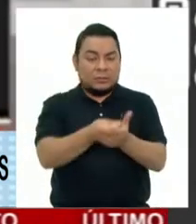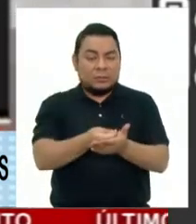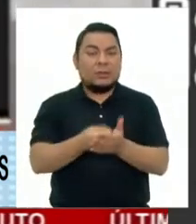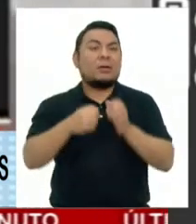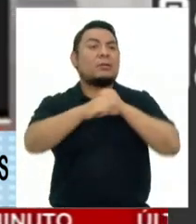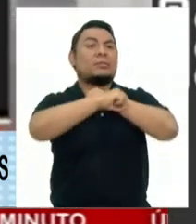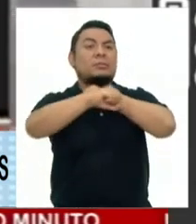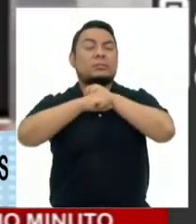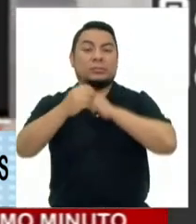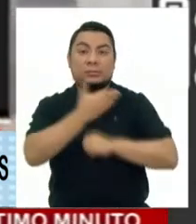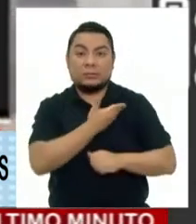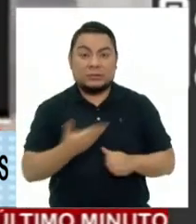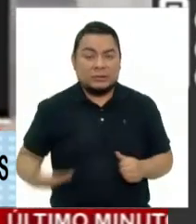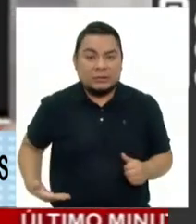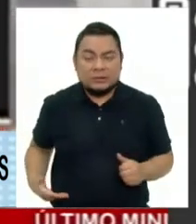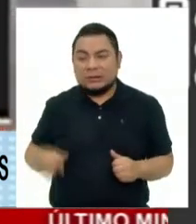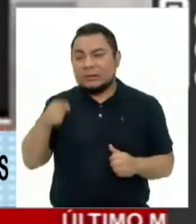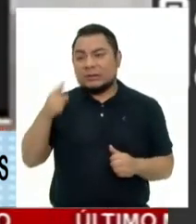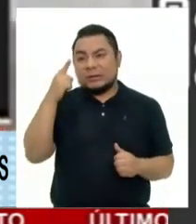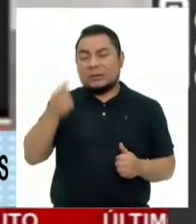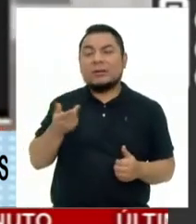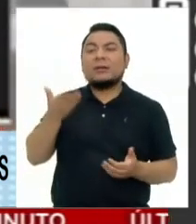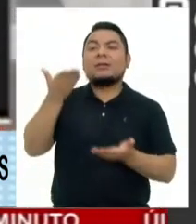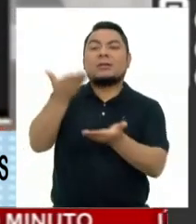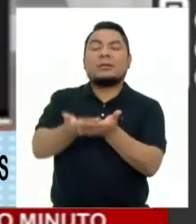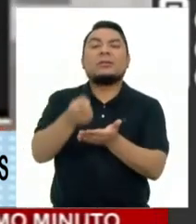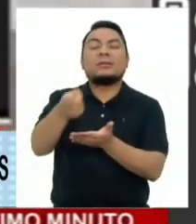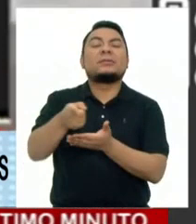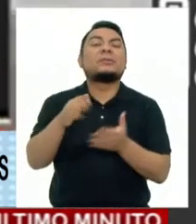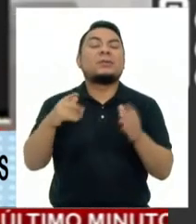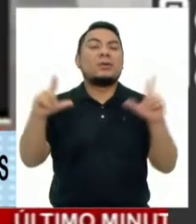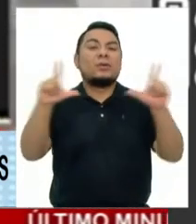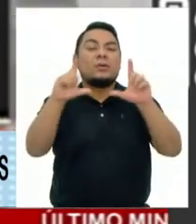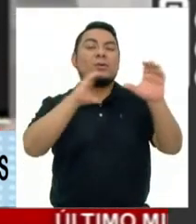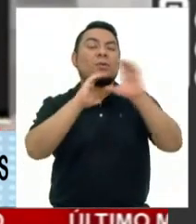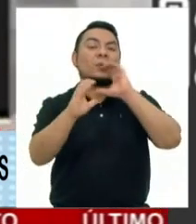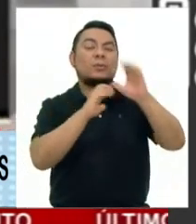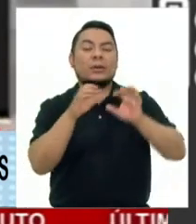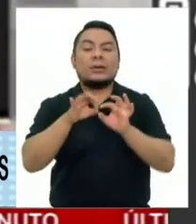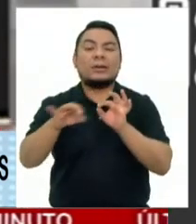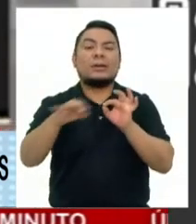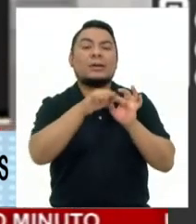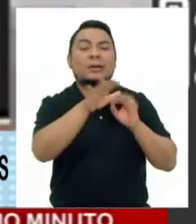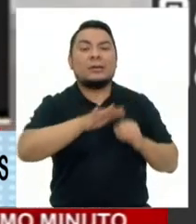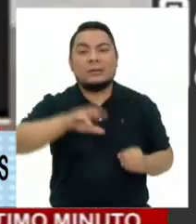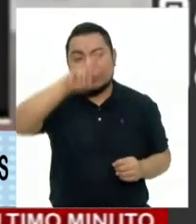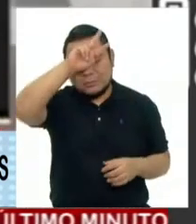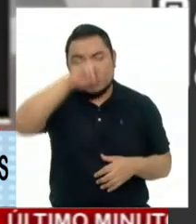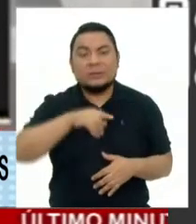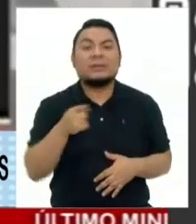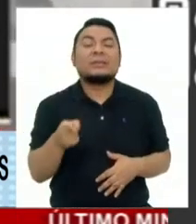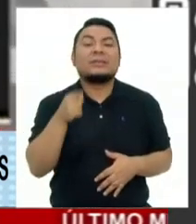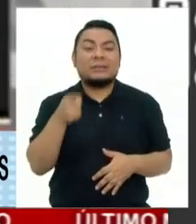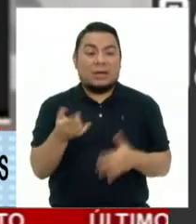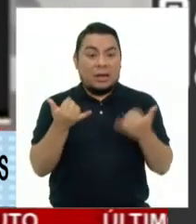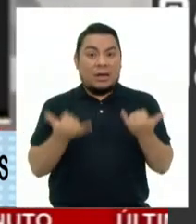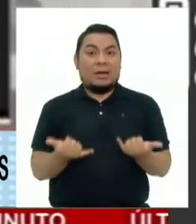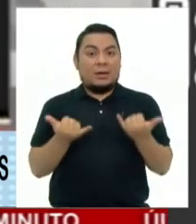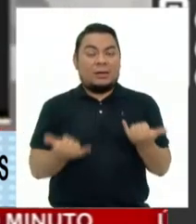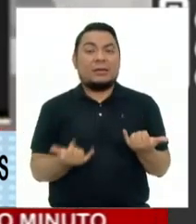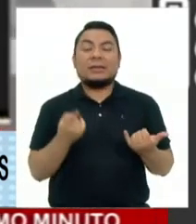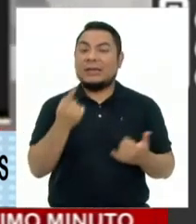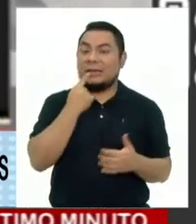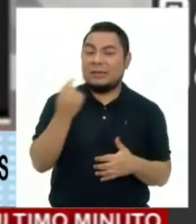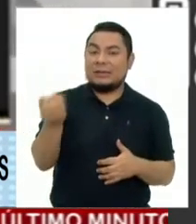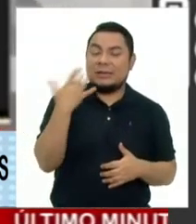la publicidad estatal sea derivado a los medios de comunicación de las regiones del país, puesto que actualmente,